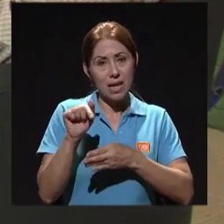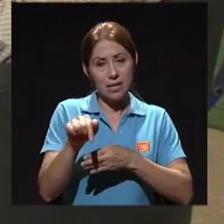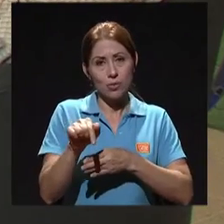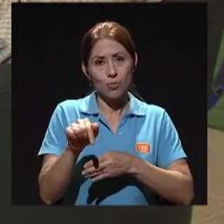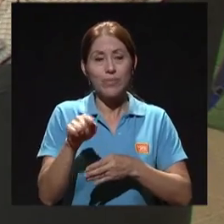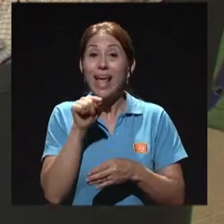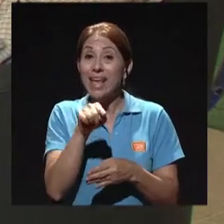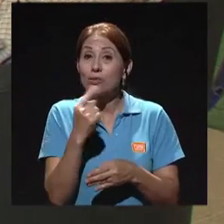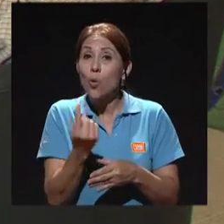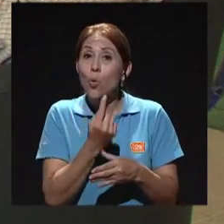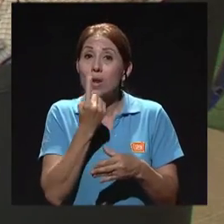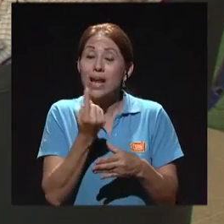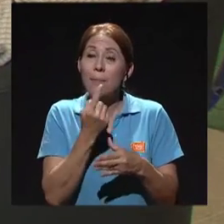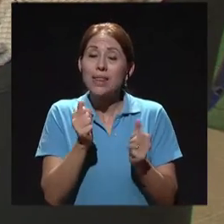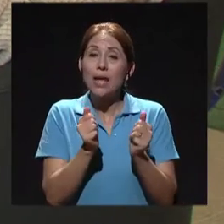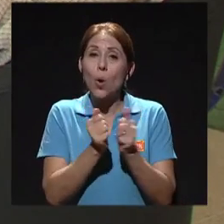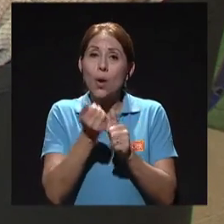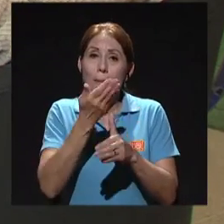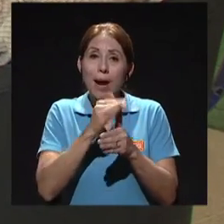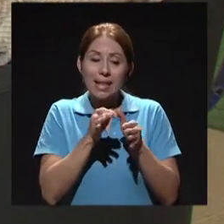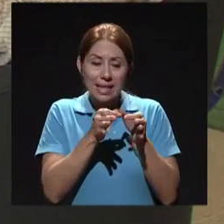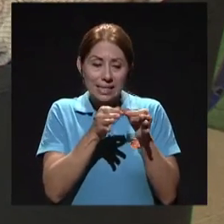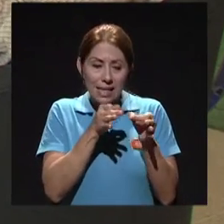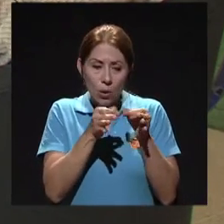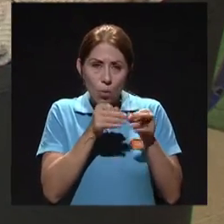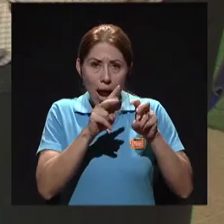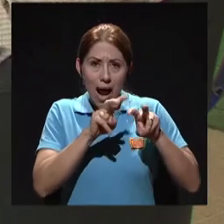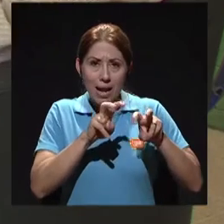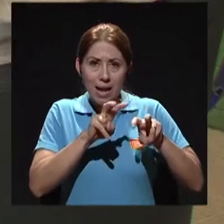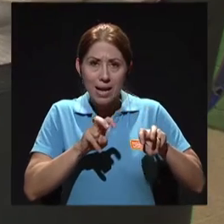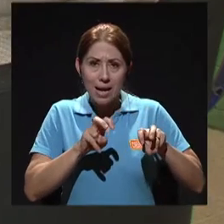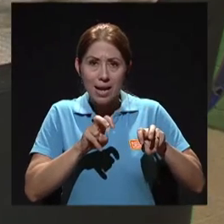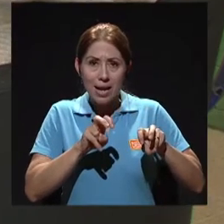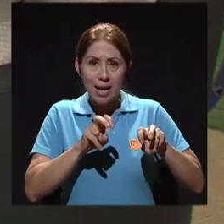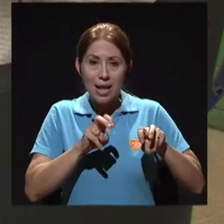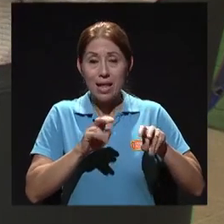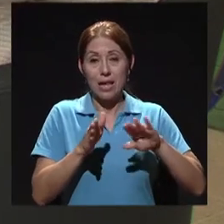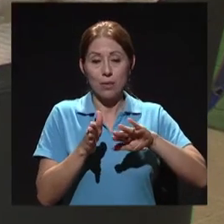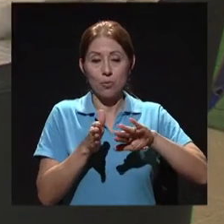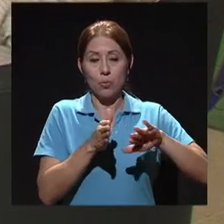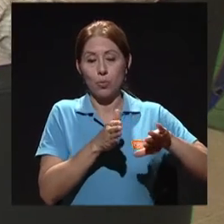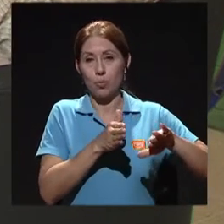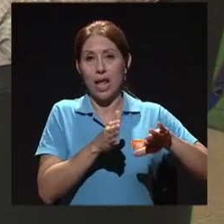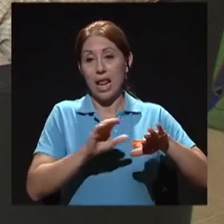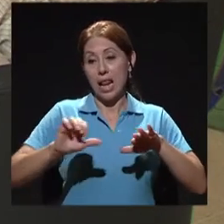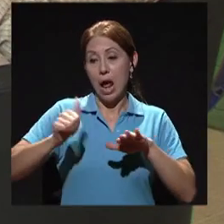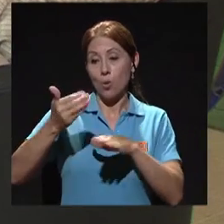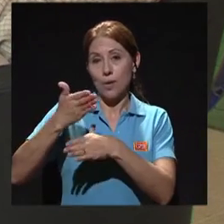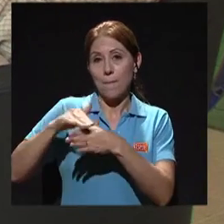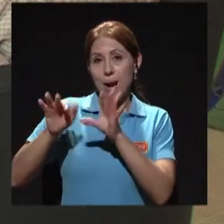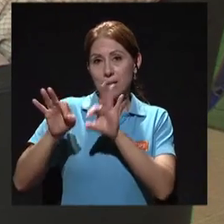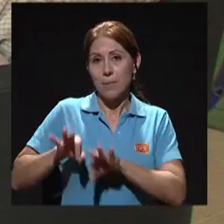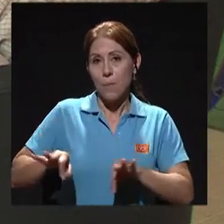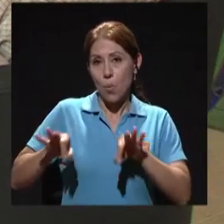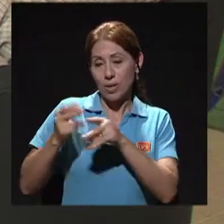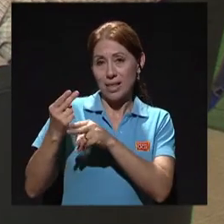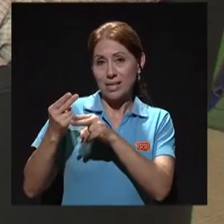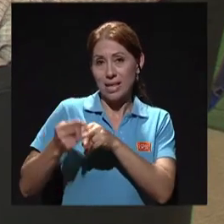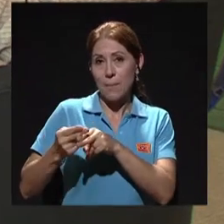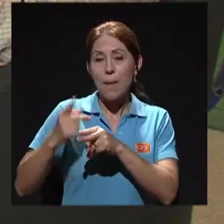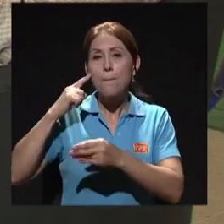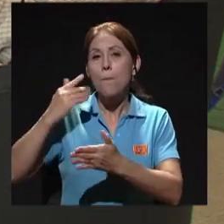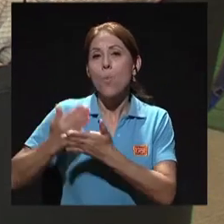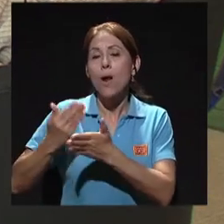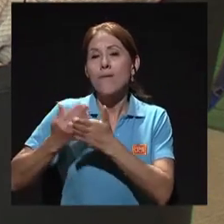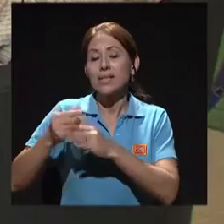la parte, digamos, celular de la hematología. Y luego tenemos la otra parte importante, que es lo que se llaman las